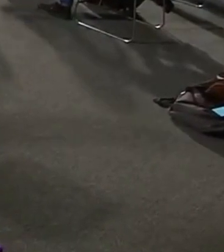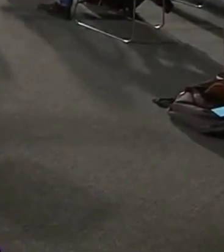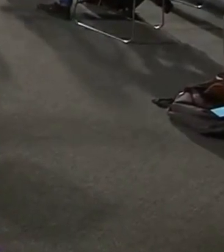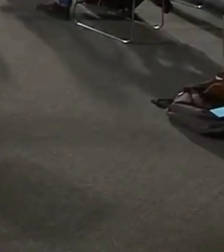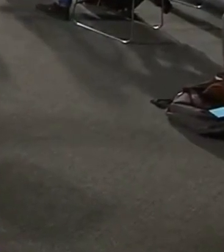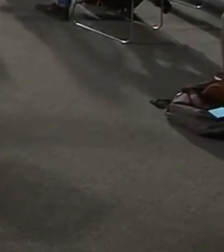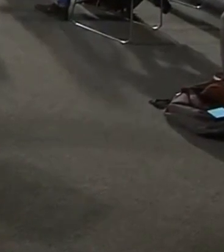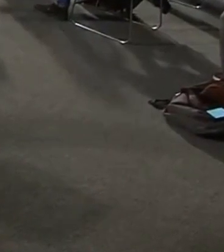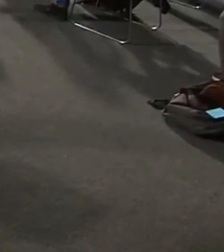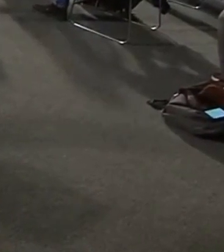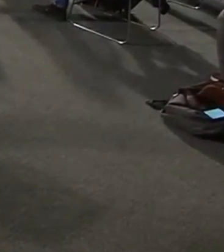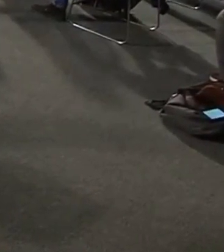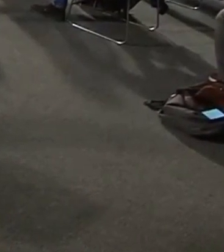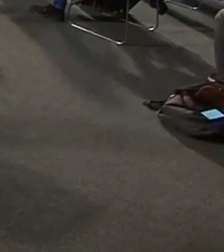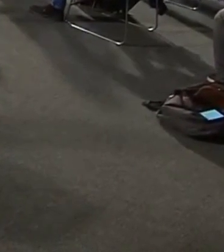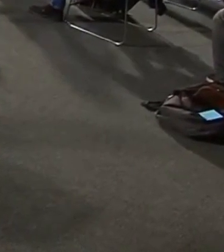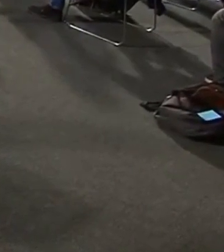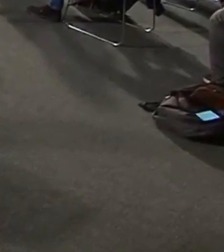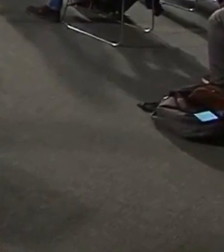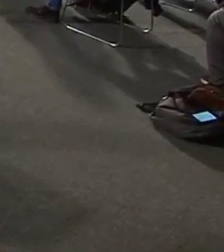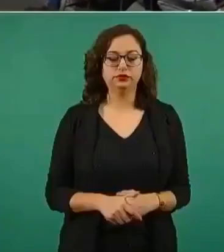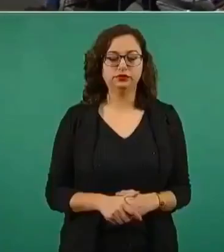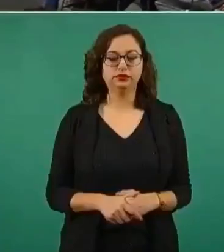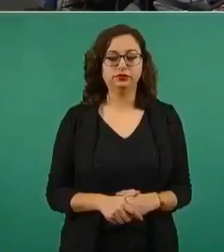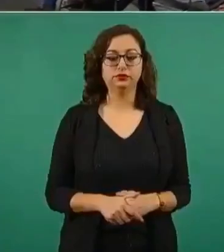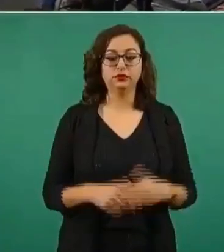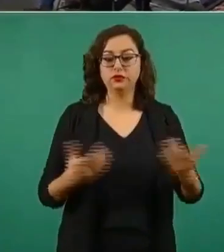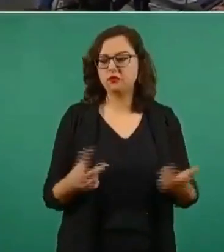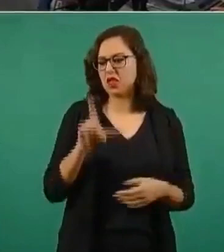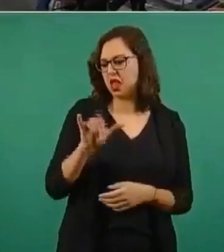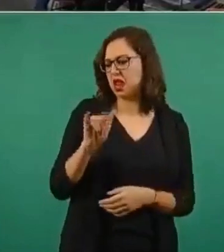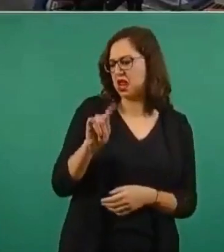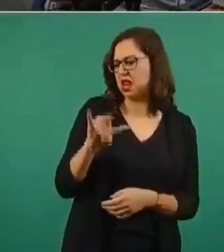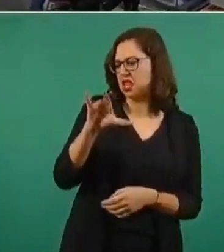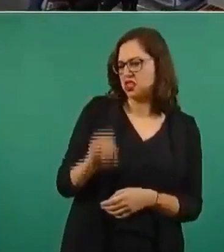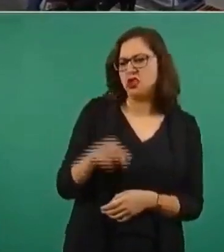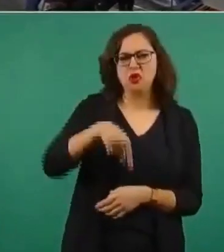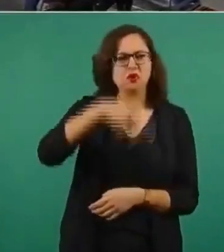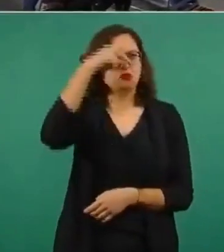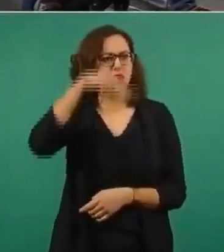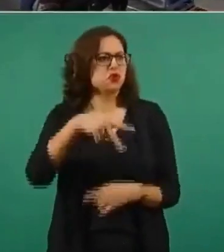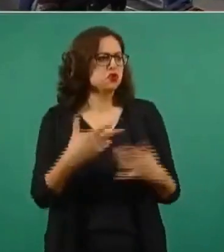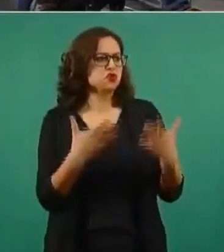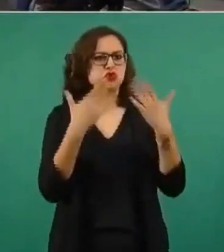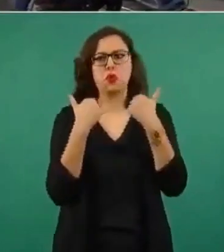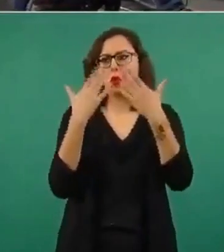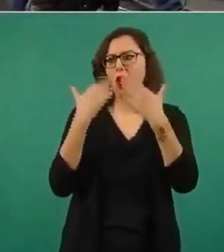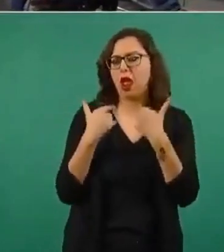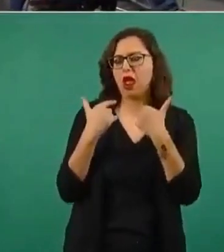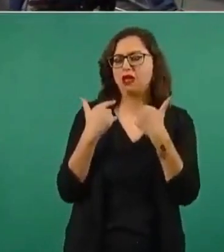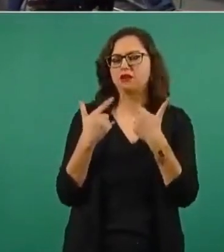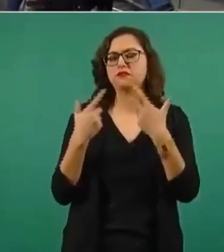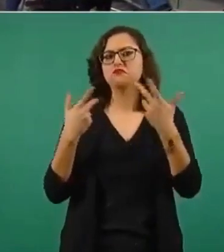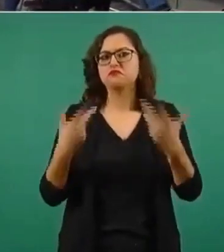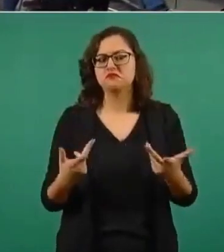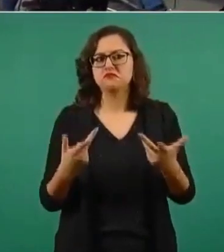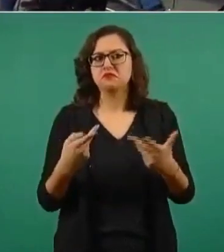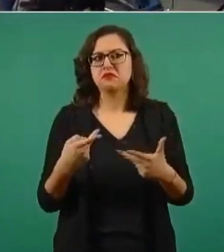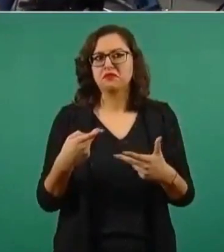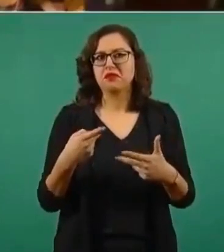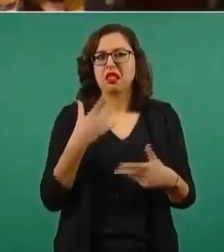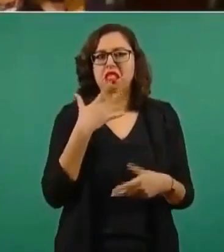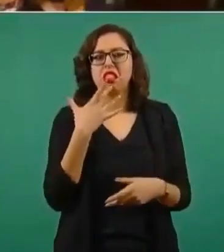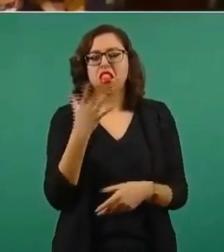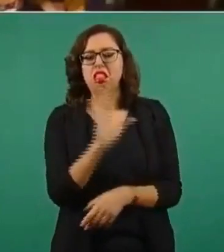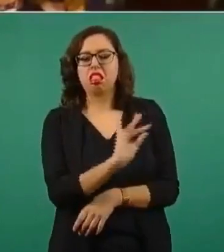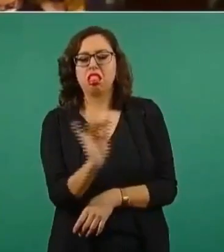litio, pues que no lo van a permitir. Y básicamente dicen cualquier operación